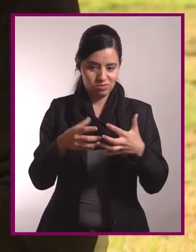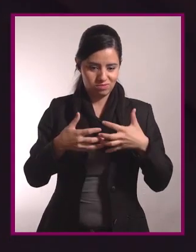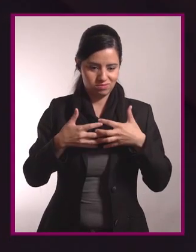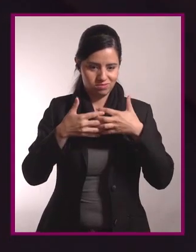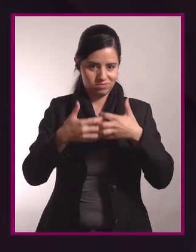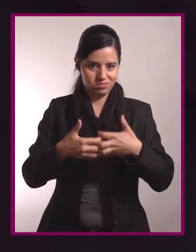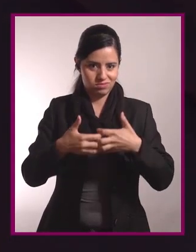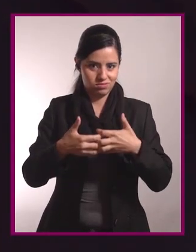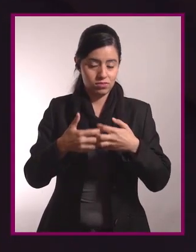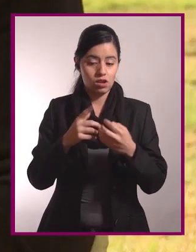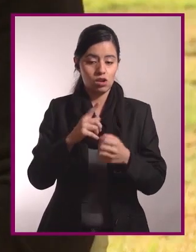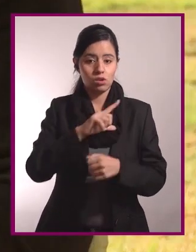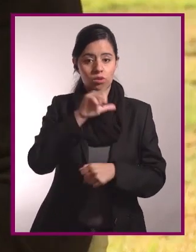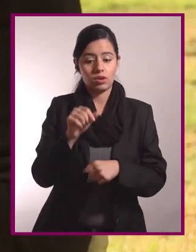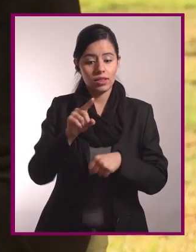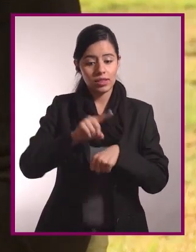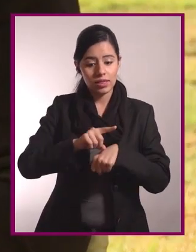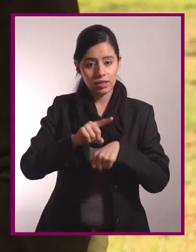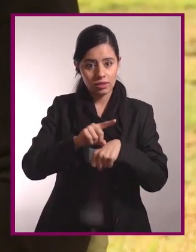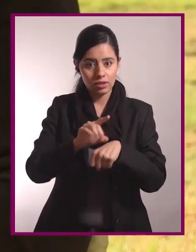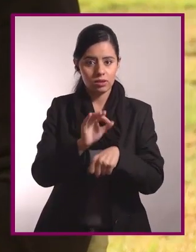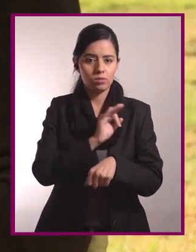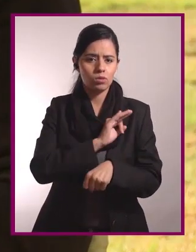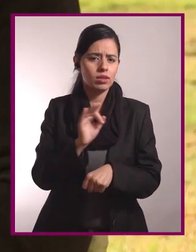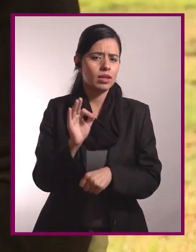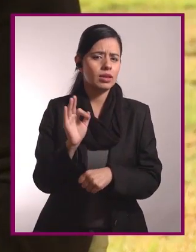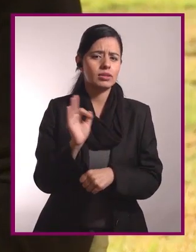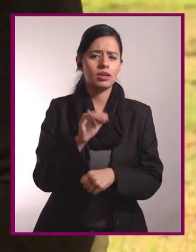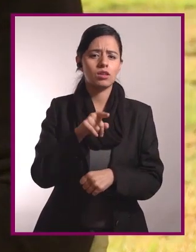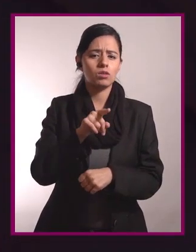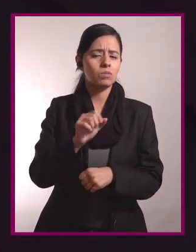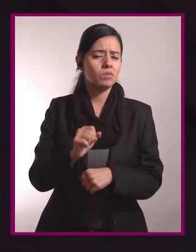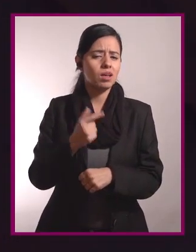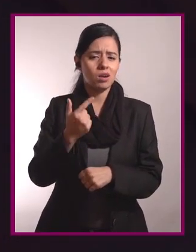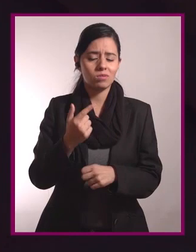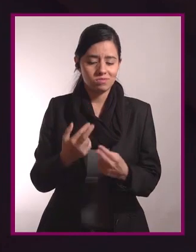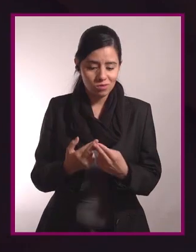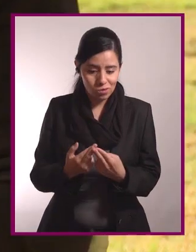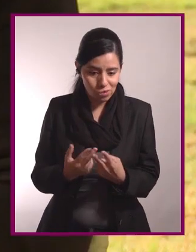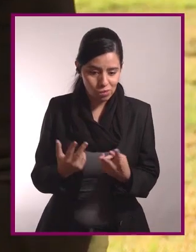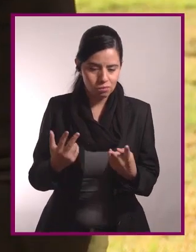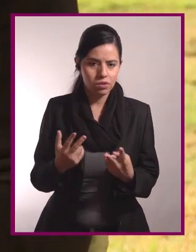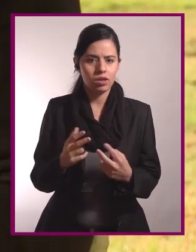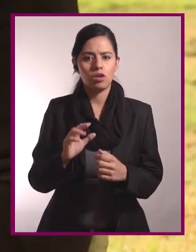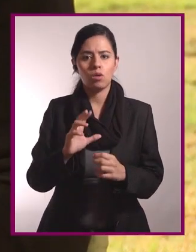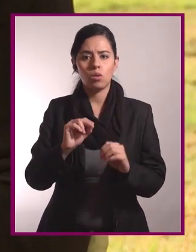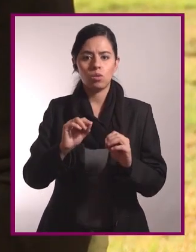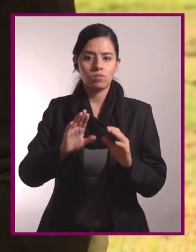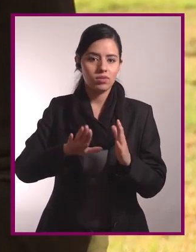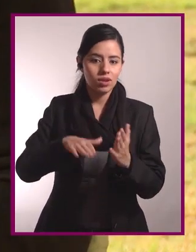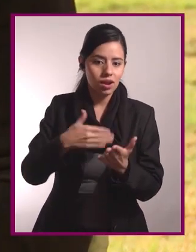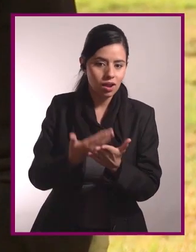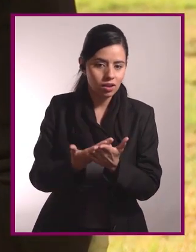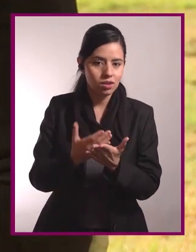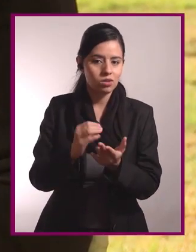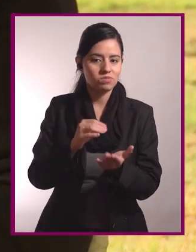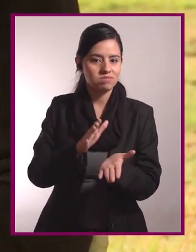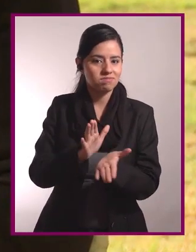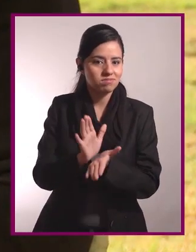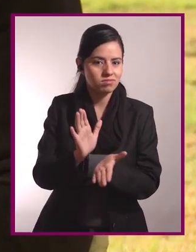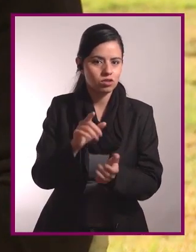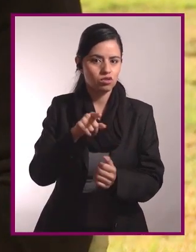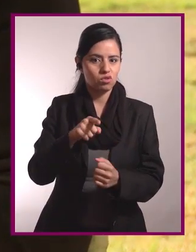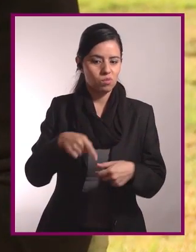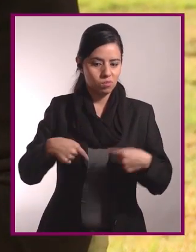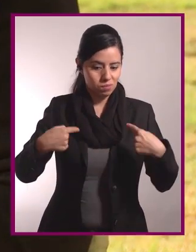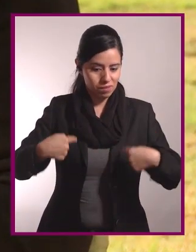da el soporte al esqueleto. Eso es fisiológicamente. Después, en el día a día, te ayuda a evitar que te lastimes. Por decir, si